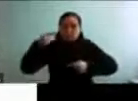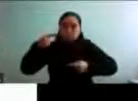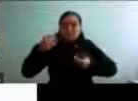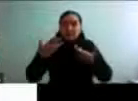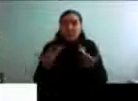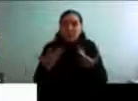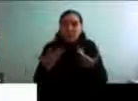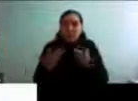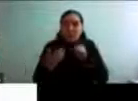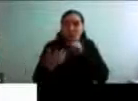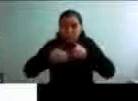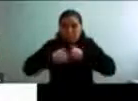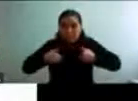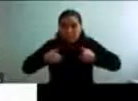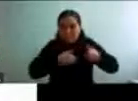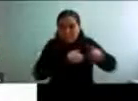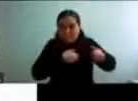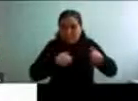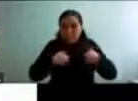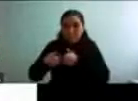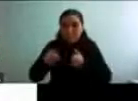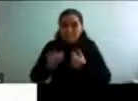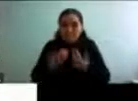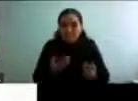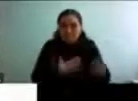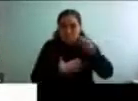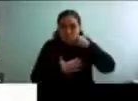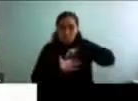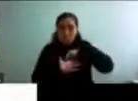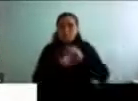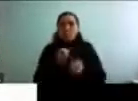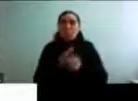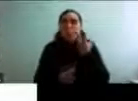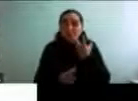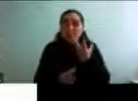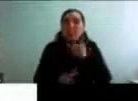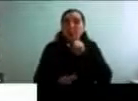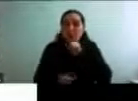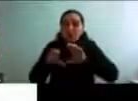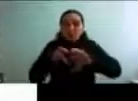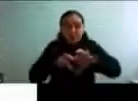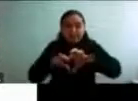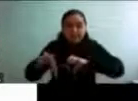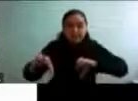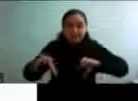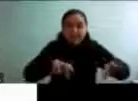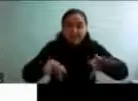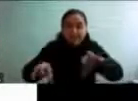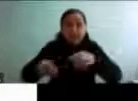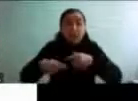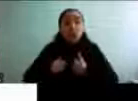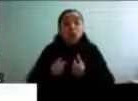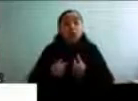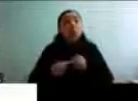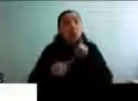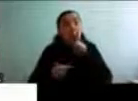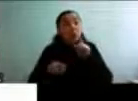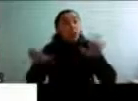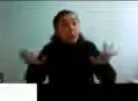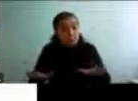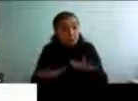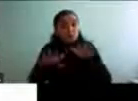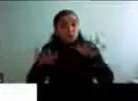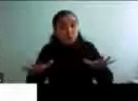lugar a algo nuevo. Eso significa que tengo que mover las piezas y que yo tengo que hacer un esfuerzo también